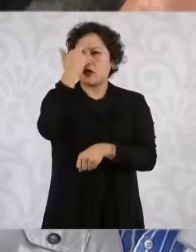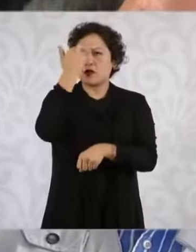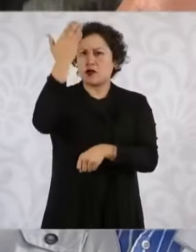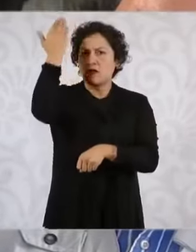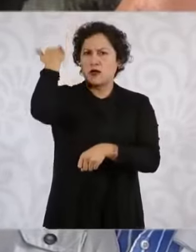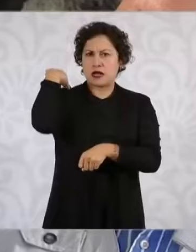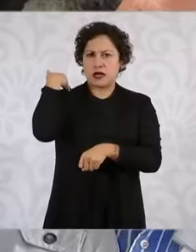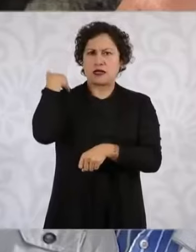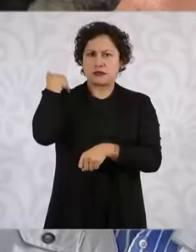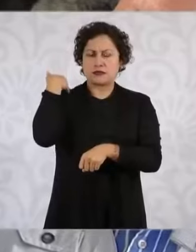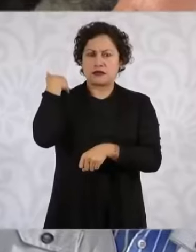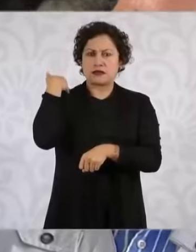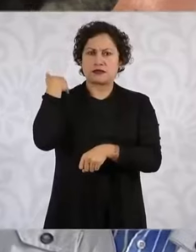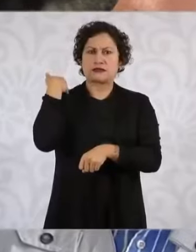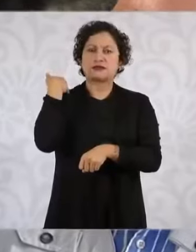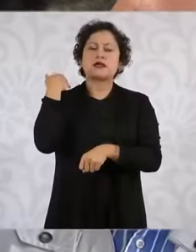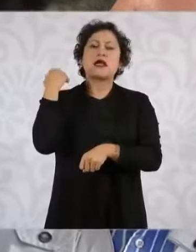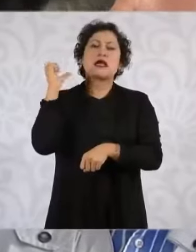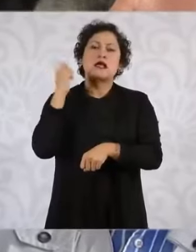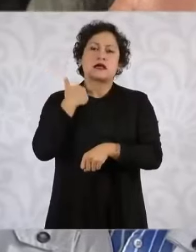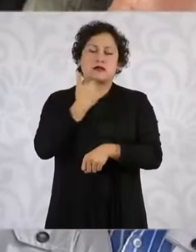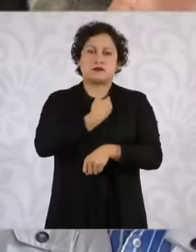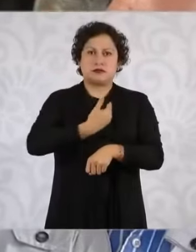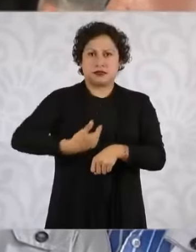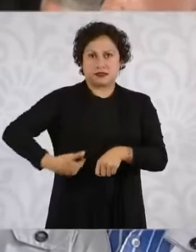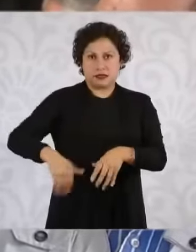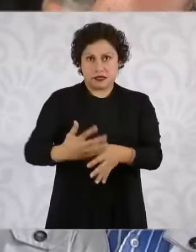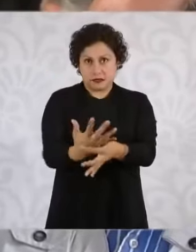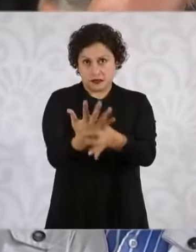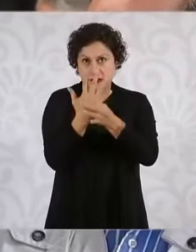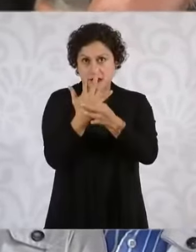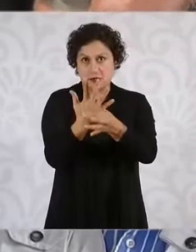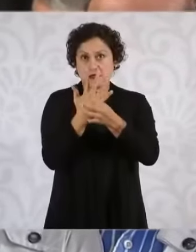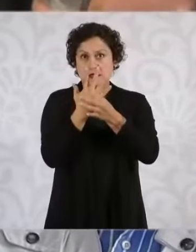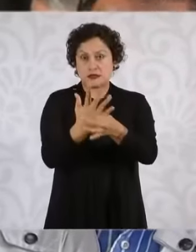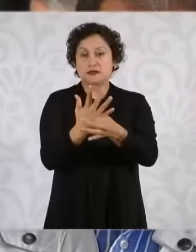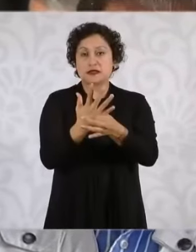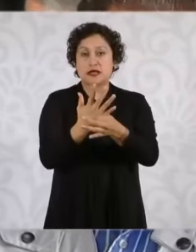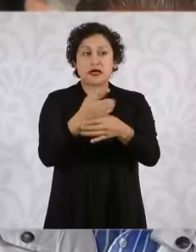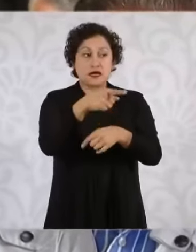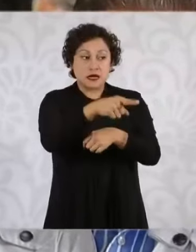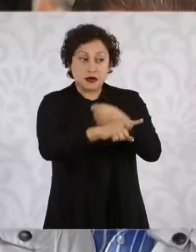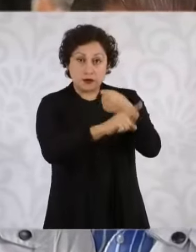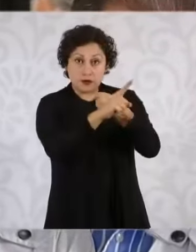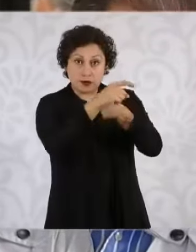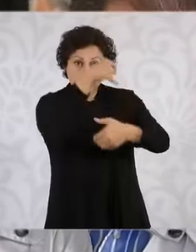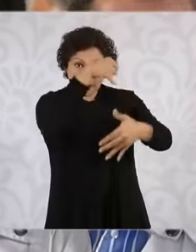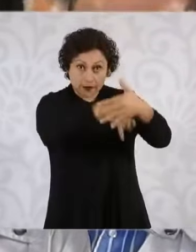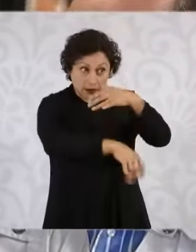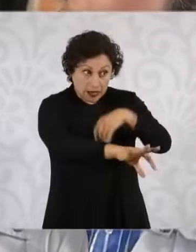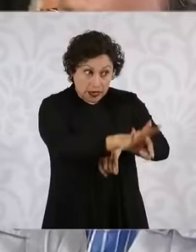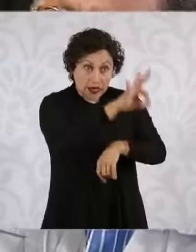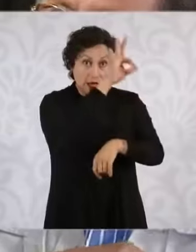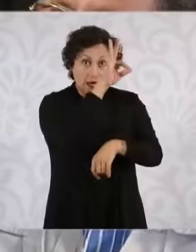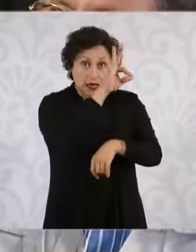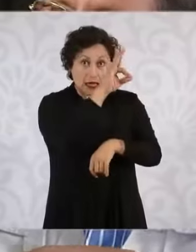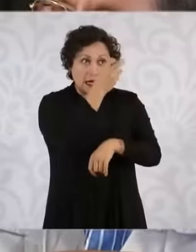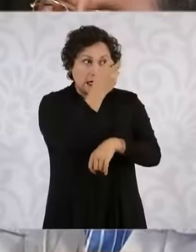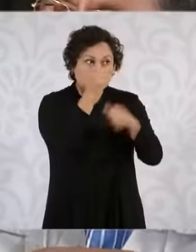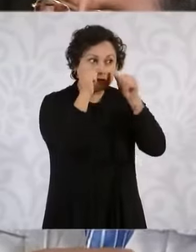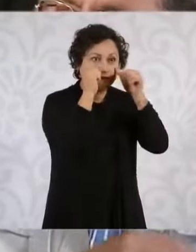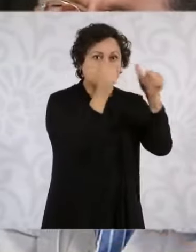para que hubiera una verdadera atención a las causas, se tendría que incluir a estas dos